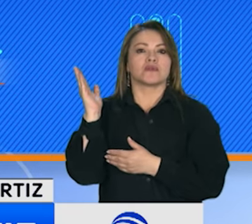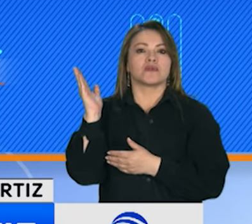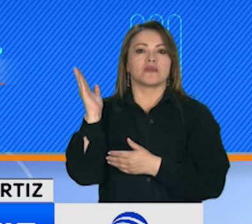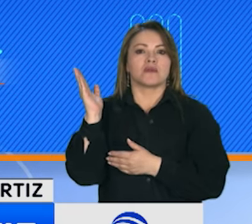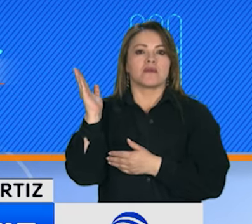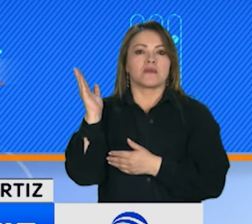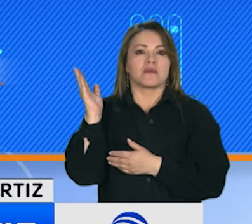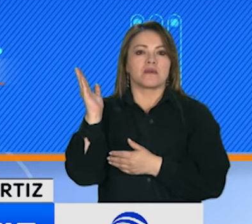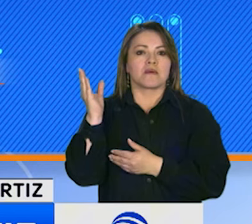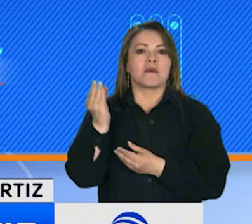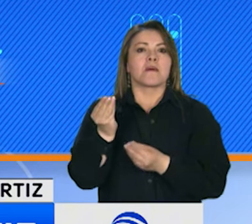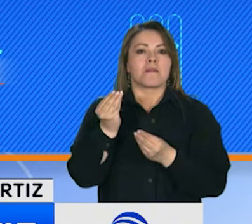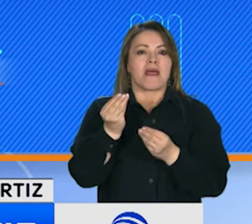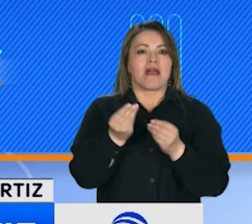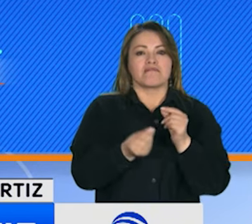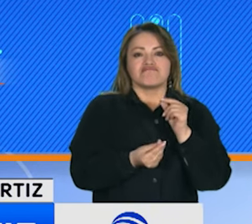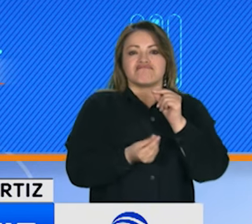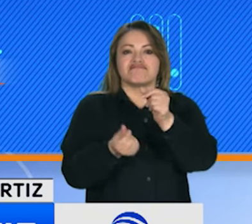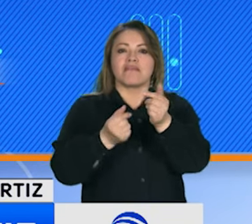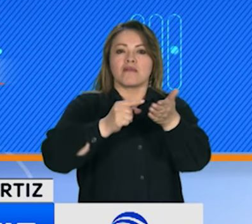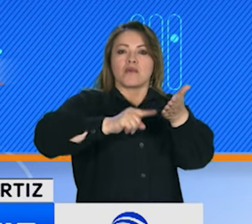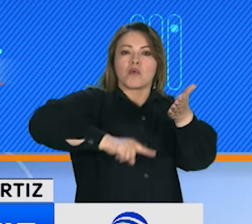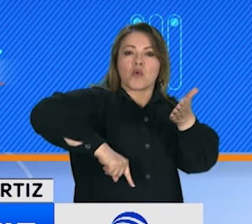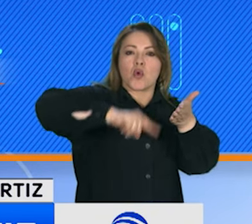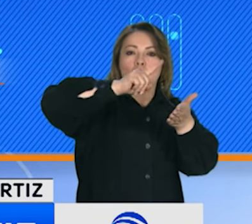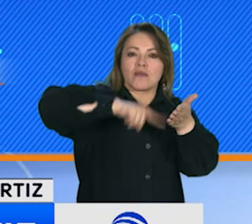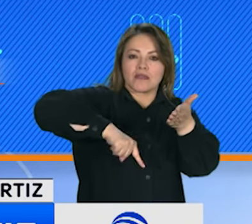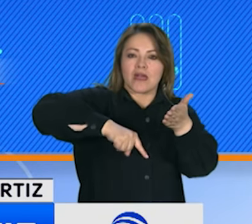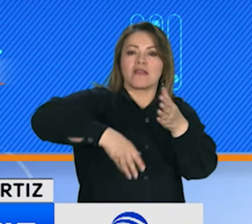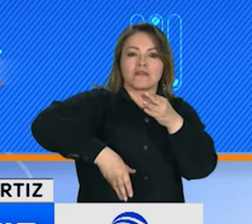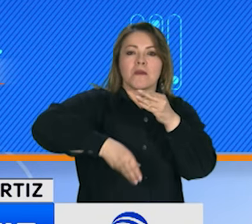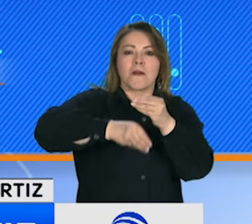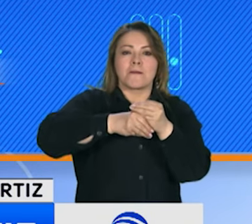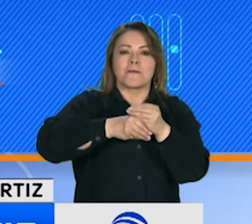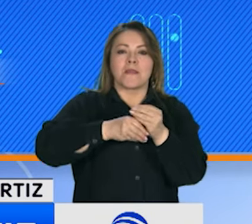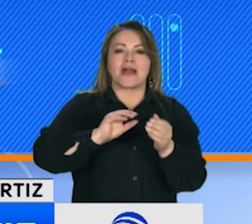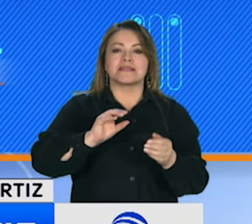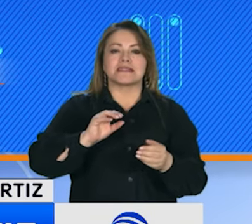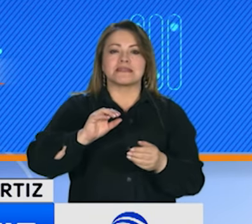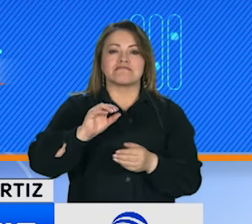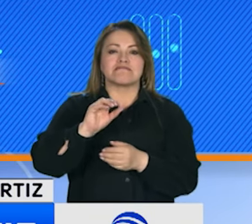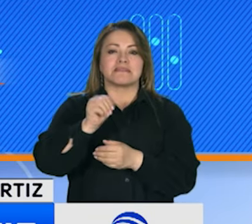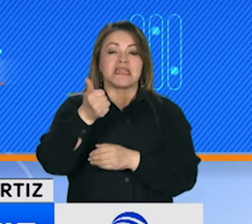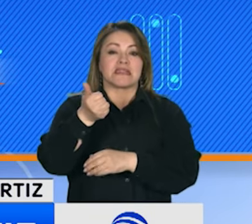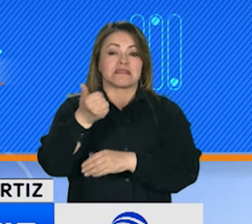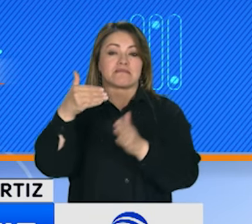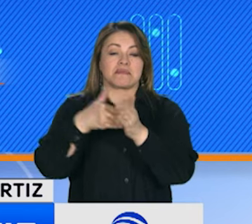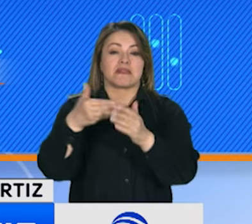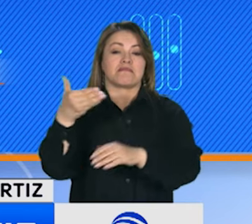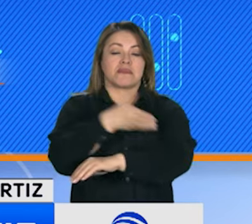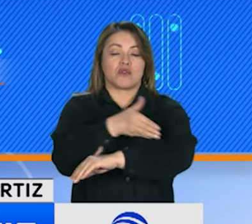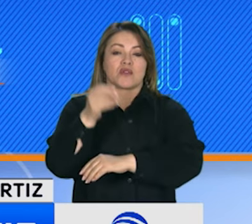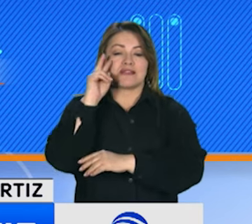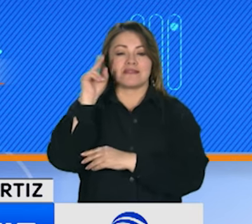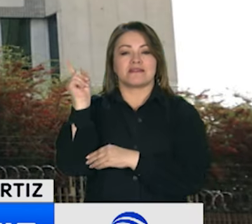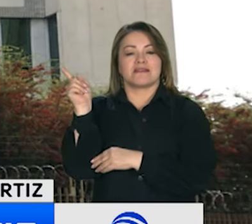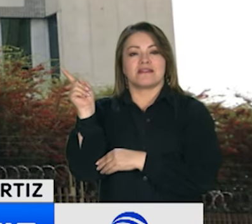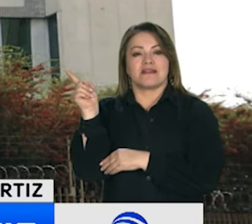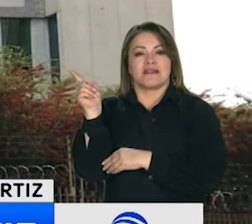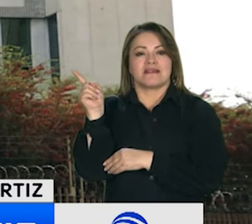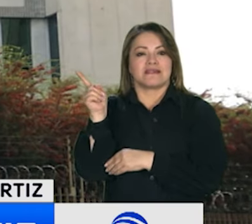de pesos para el senador Hernando, que se cambiaban por 3.000 millones de pesos, y que este director era encargado de conseguir ese acercurso.